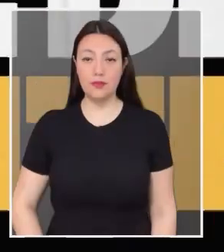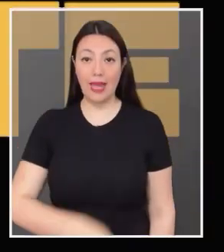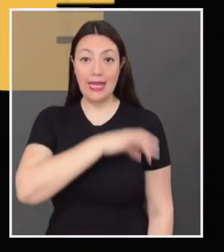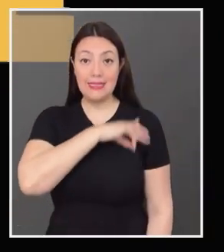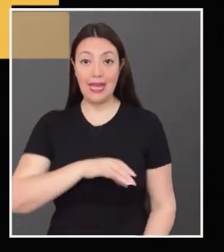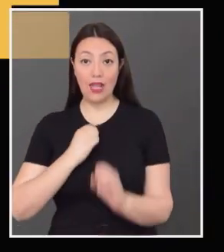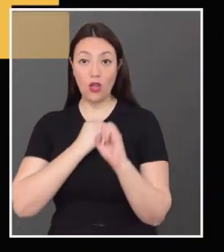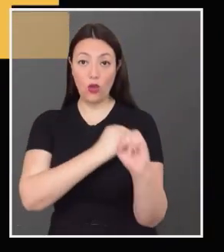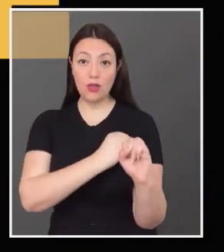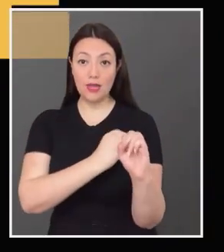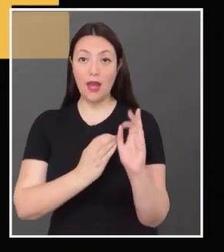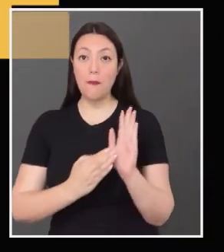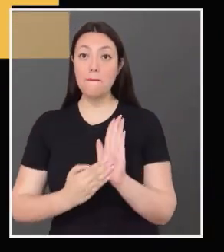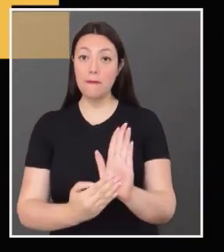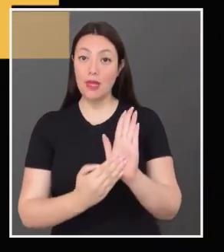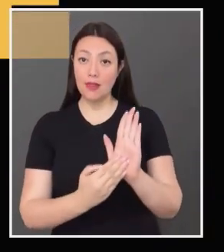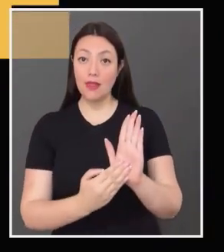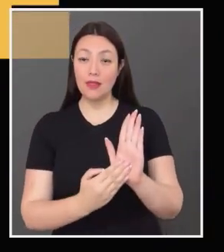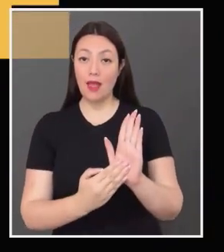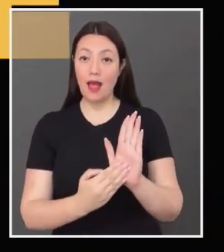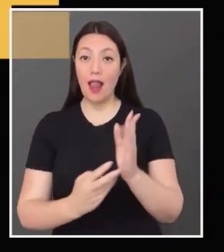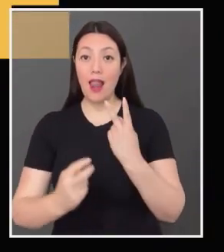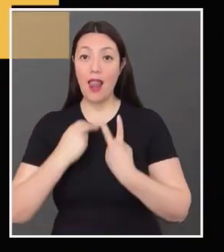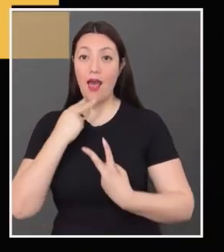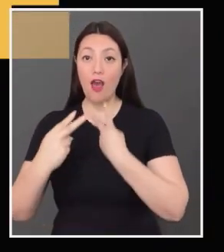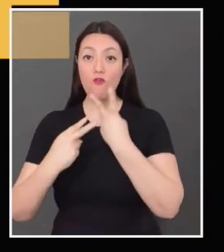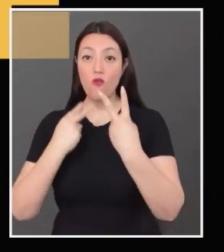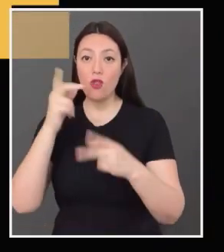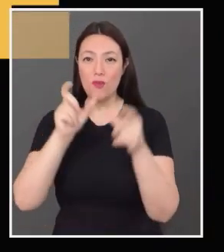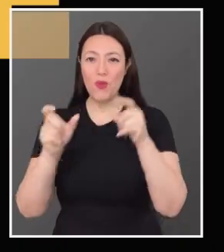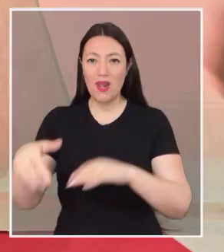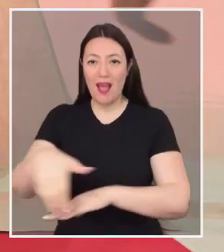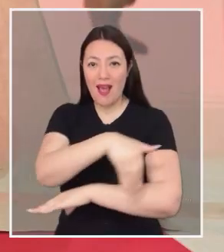Chile en Contra presenta La voz de la gente